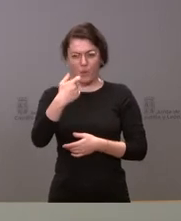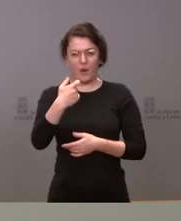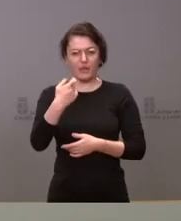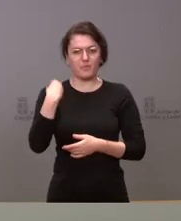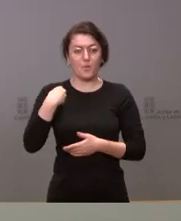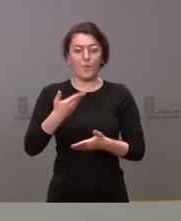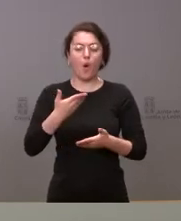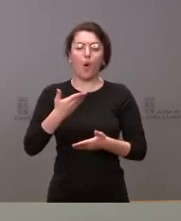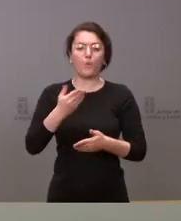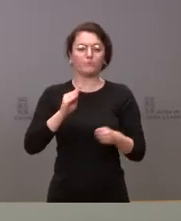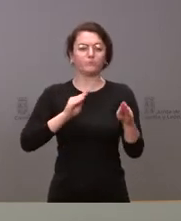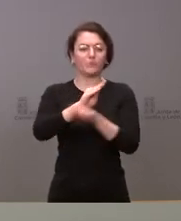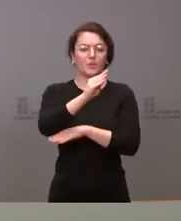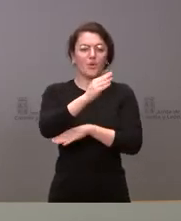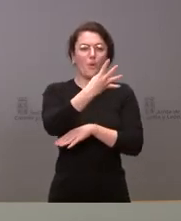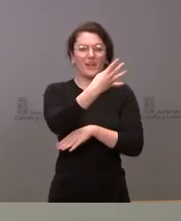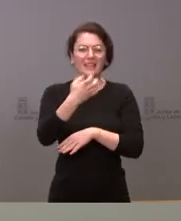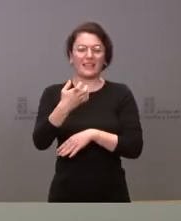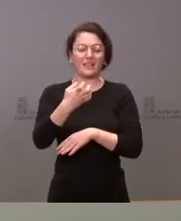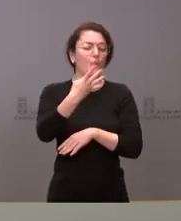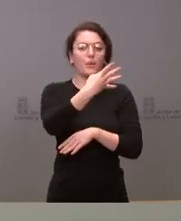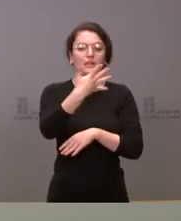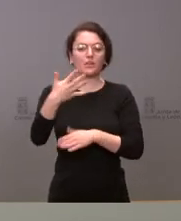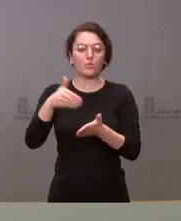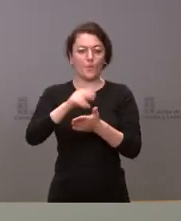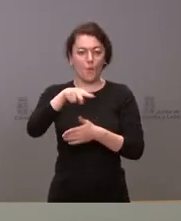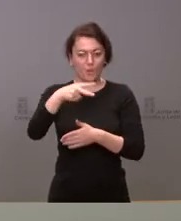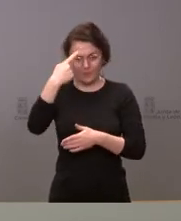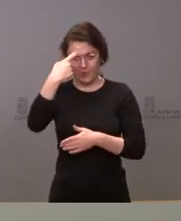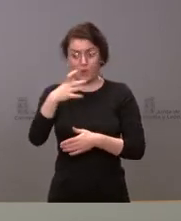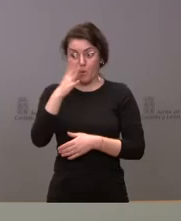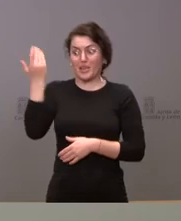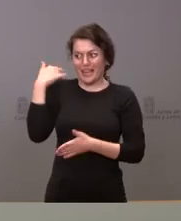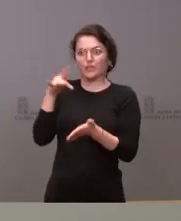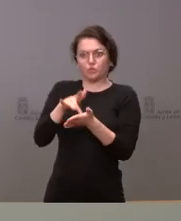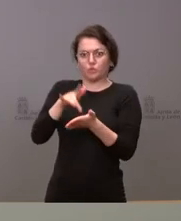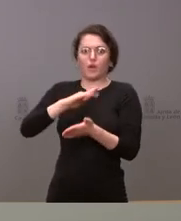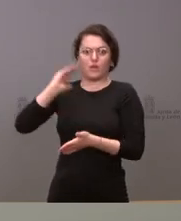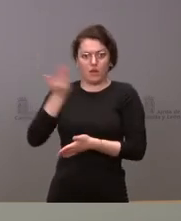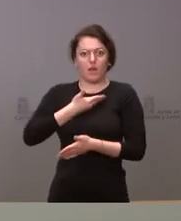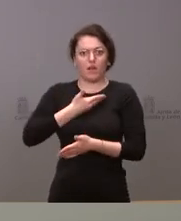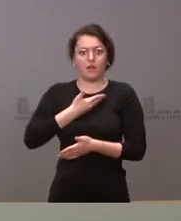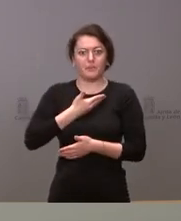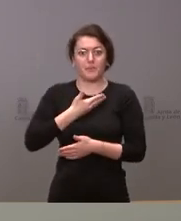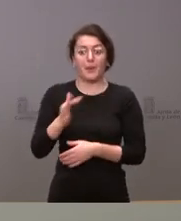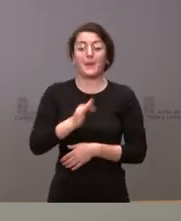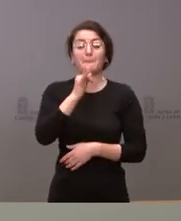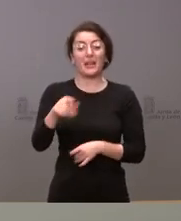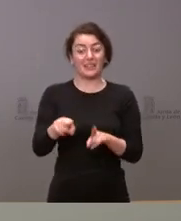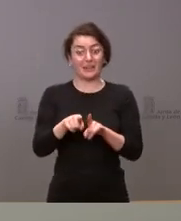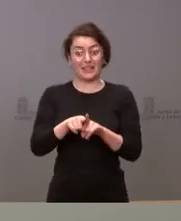entonces estábamos sufriendo algunas de estas consecuencias y incluso se ha adelantado para este año